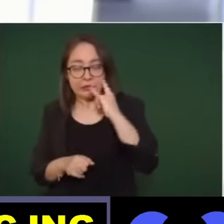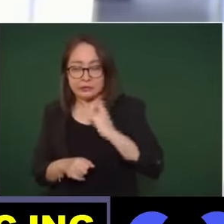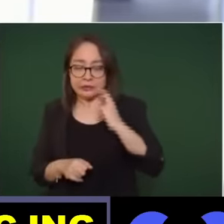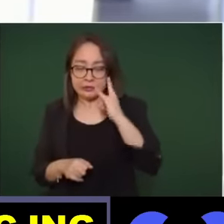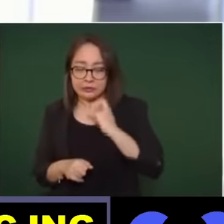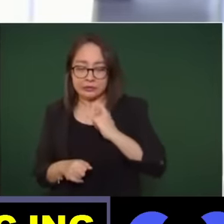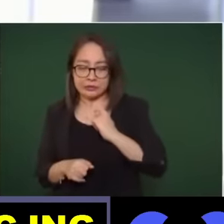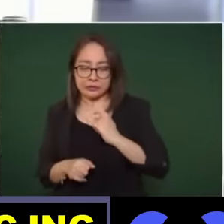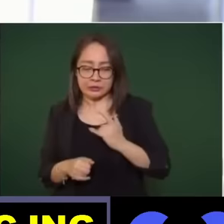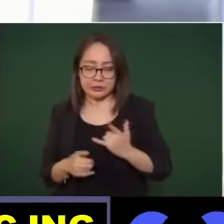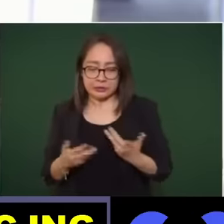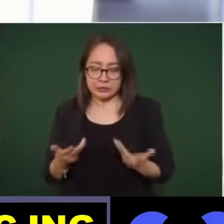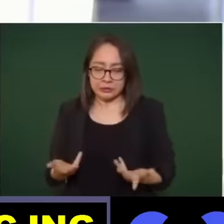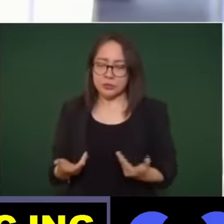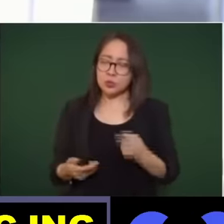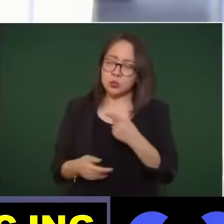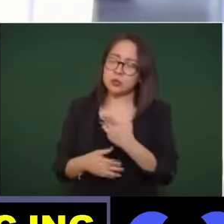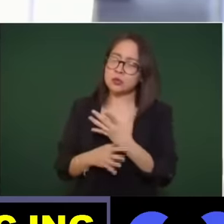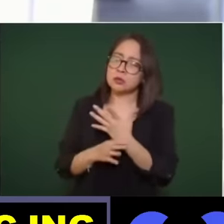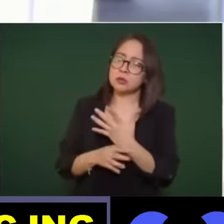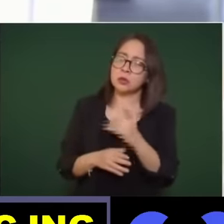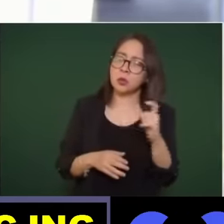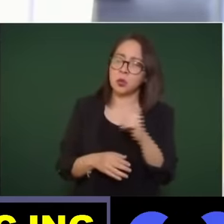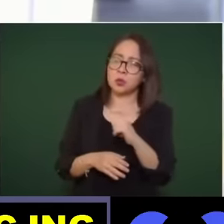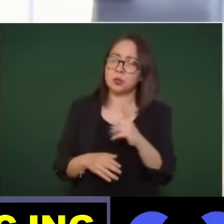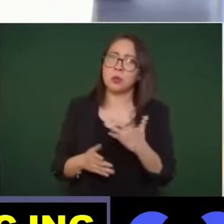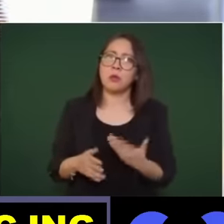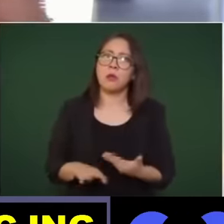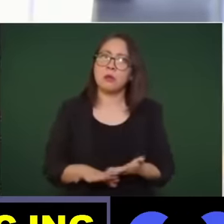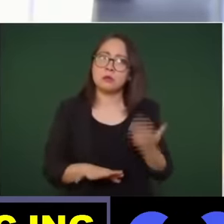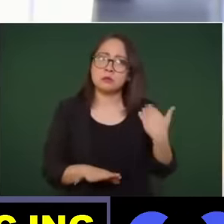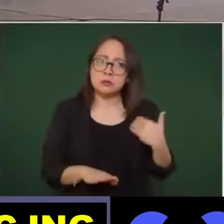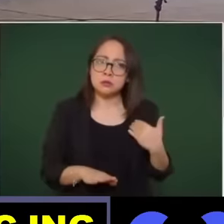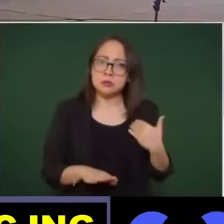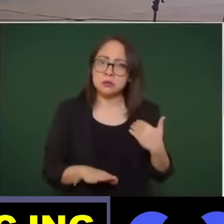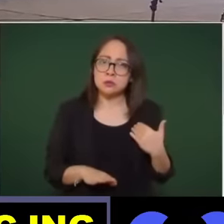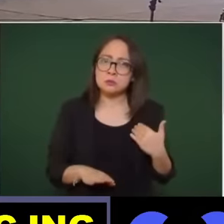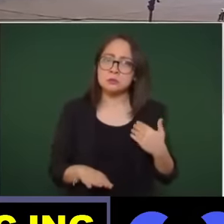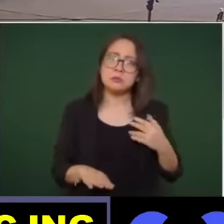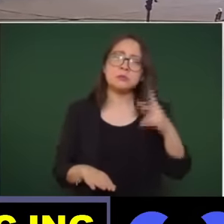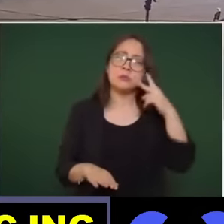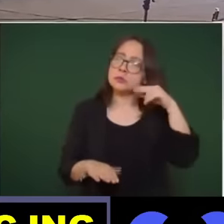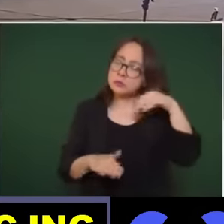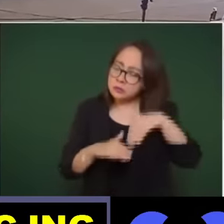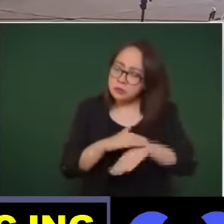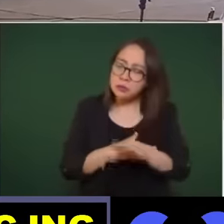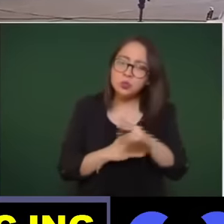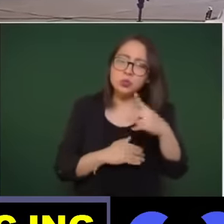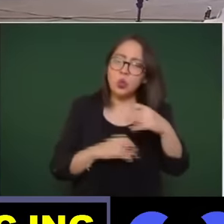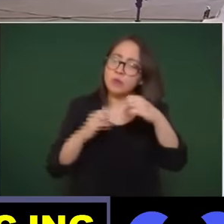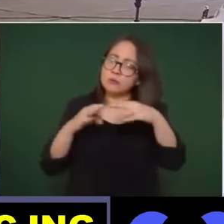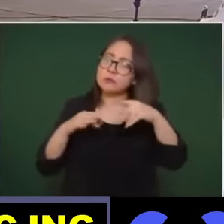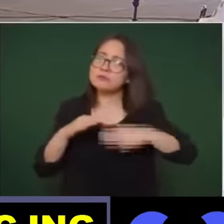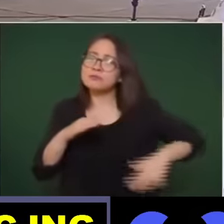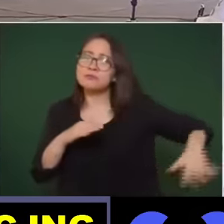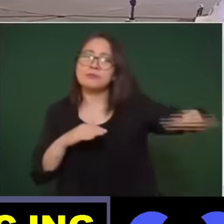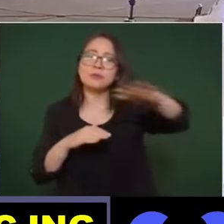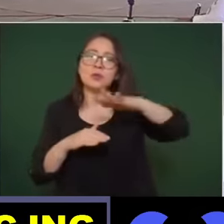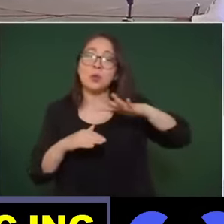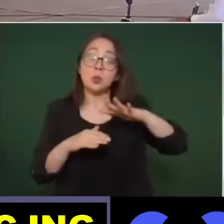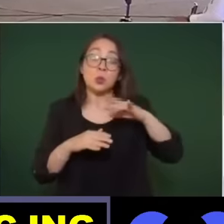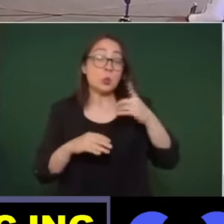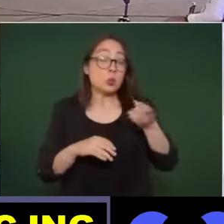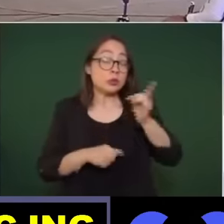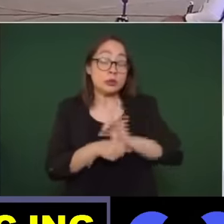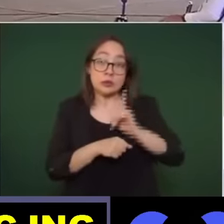trabajo desempeñar el cargo nos comentaba usted cuando estábamos recorriendo su despacho que fue en su momento uno de los días más